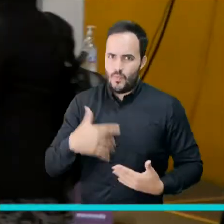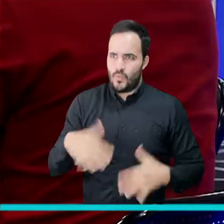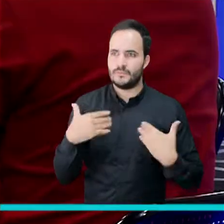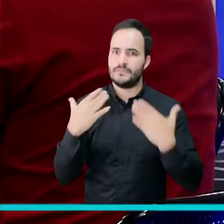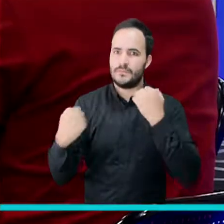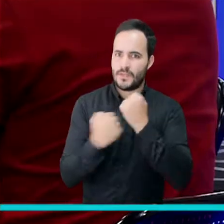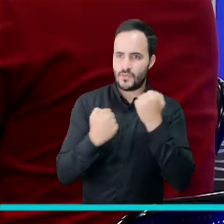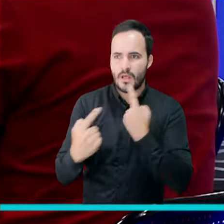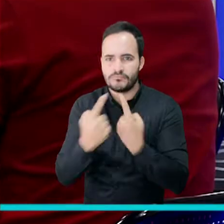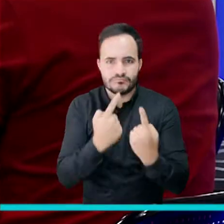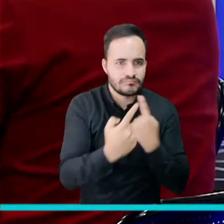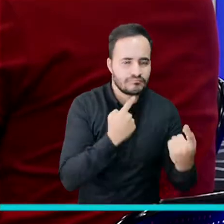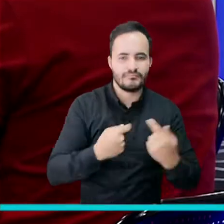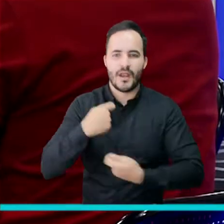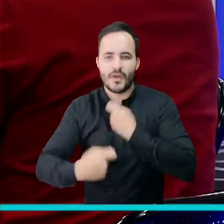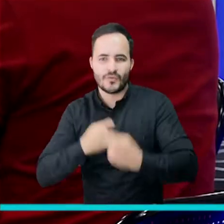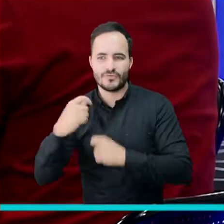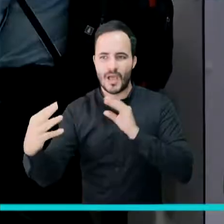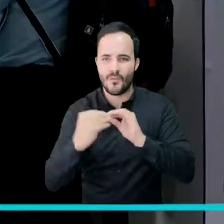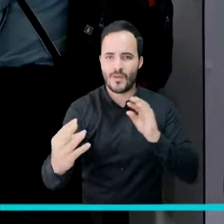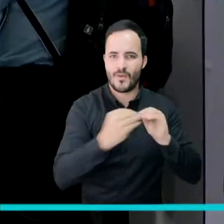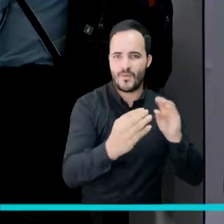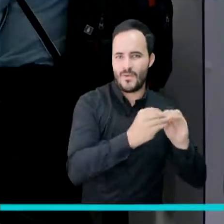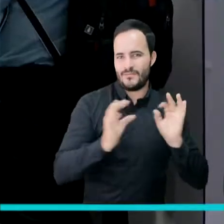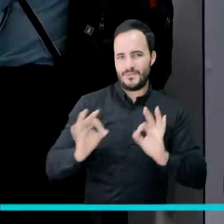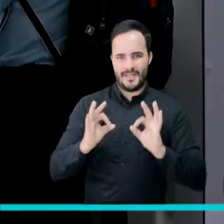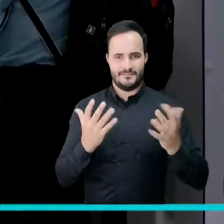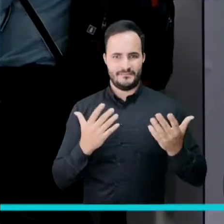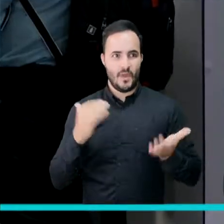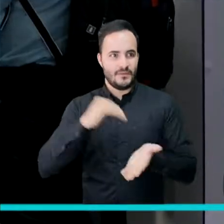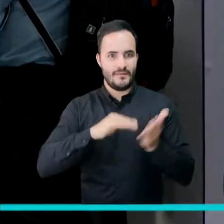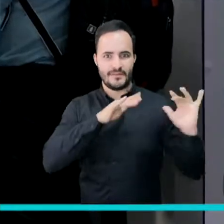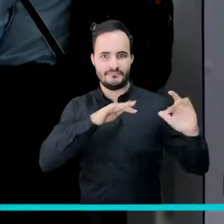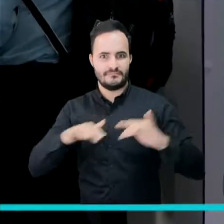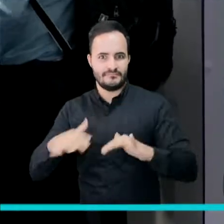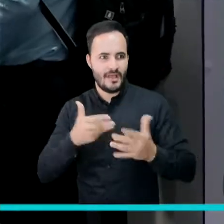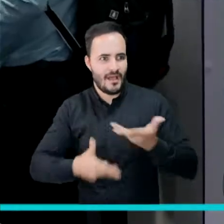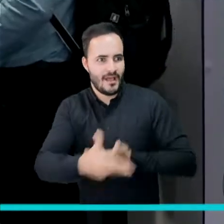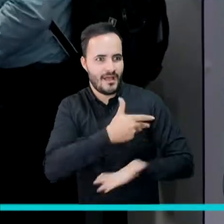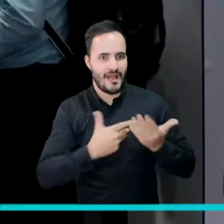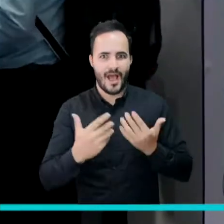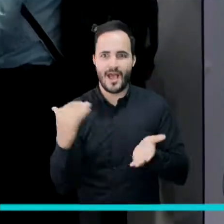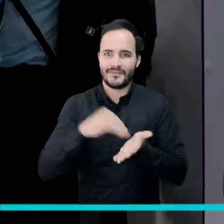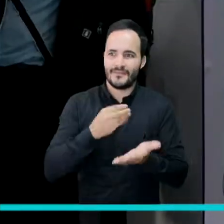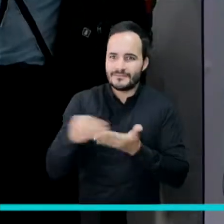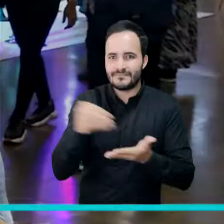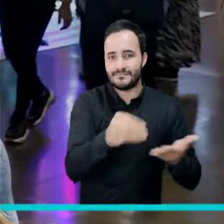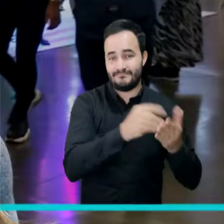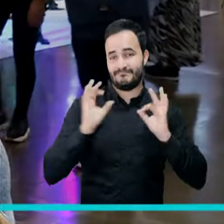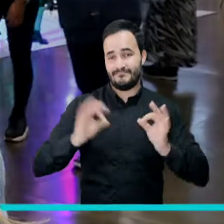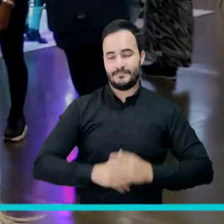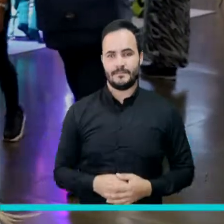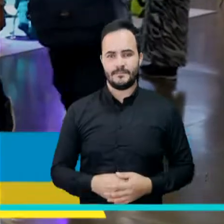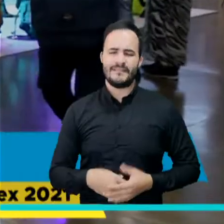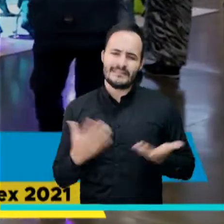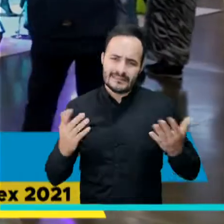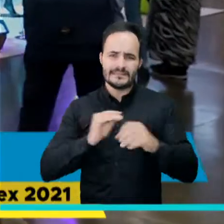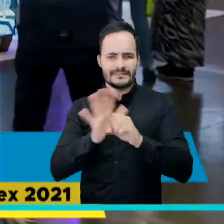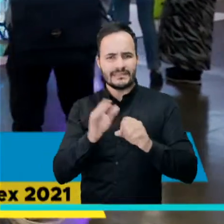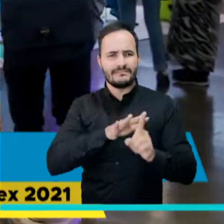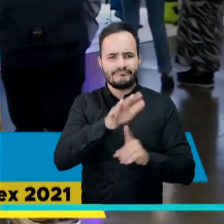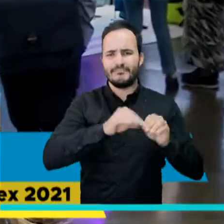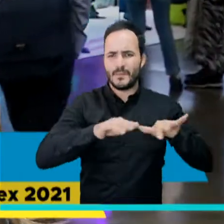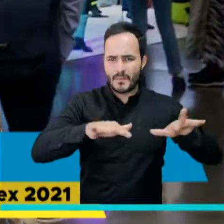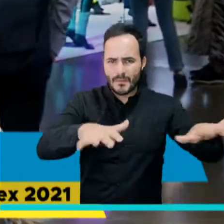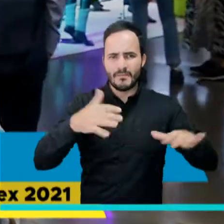de negociaciones. Los que te están volviendo otra vez y es importante volver a tener la feria. Porque después de todo esto que ha pasado, de todo